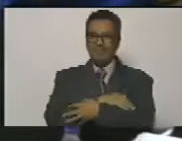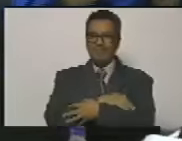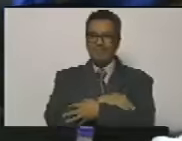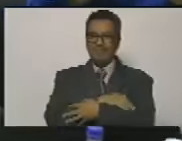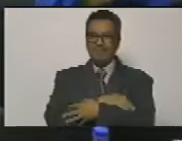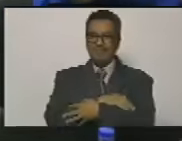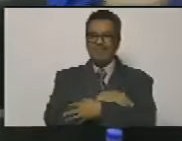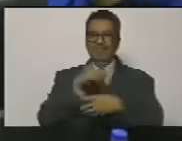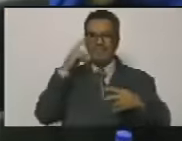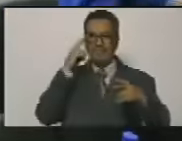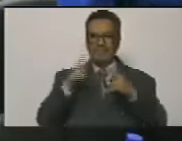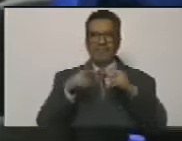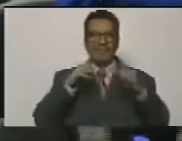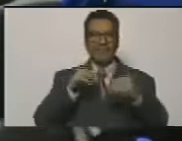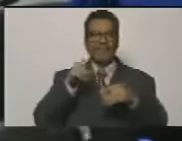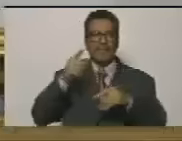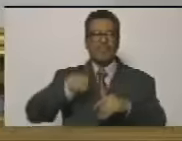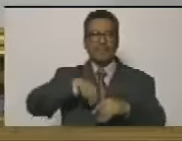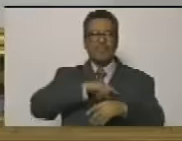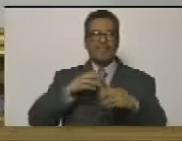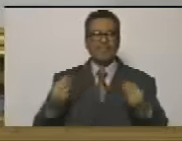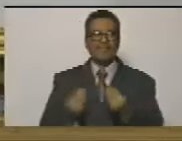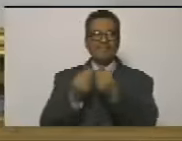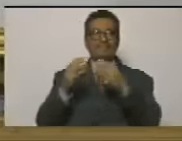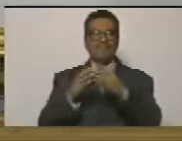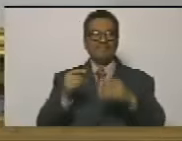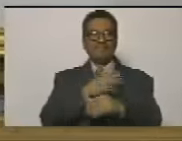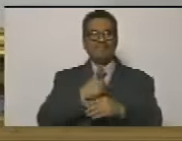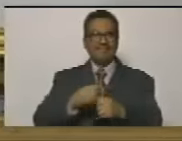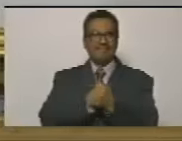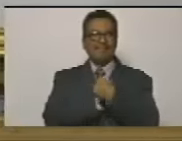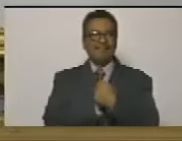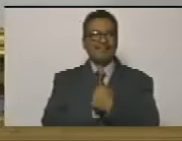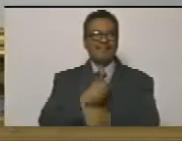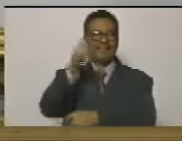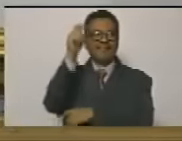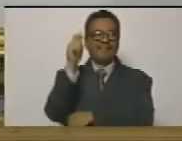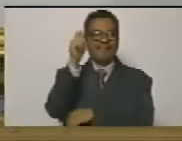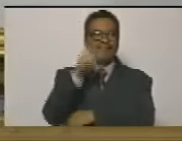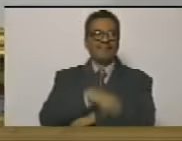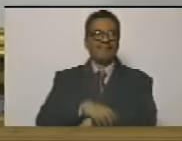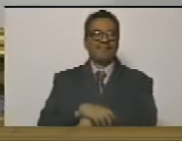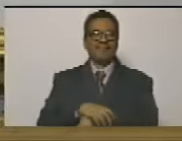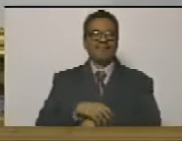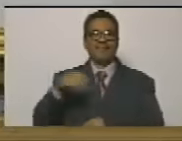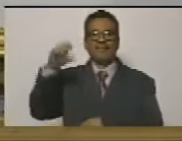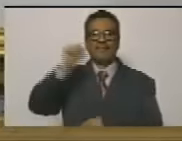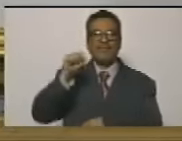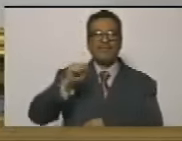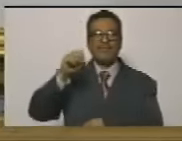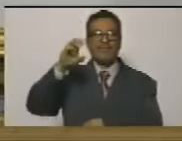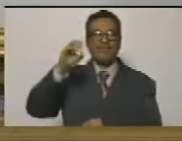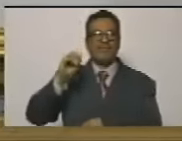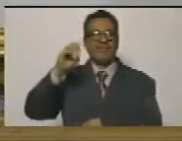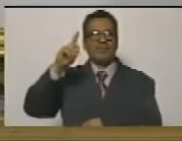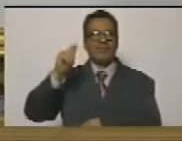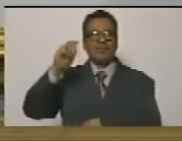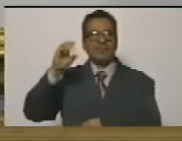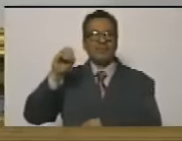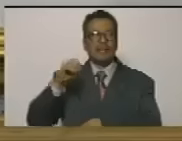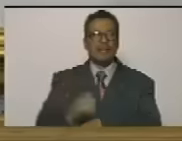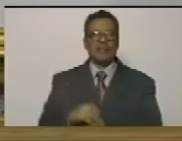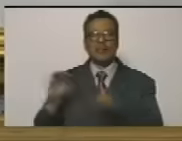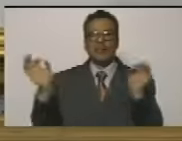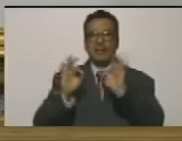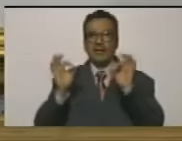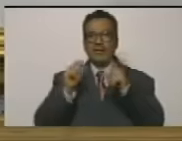espero estar con nosotros justo gracias querido diputado Soto Rojas no